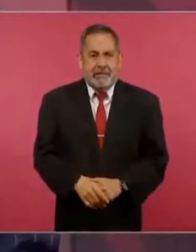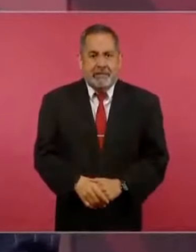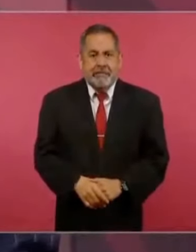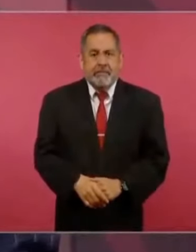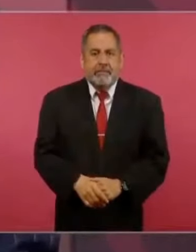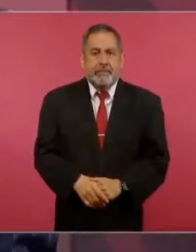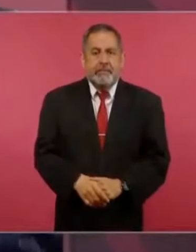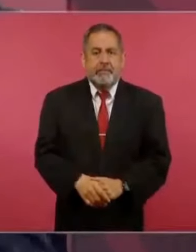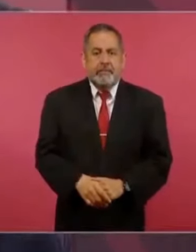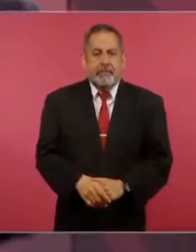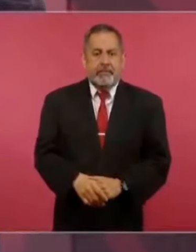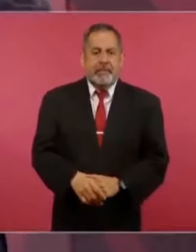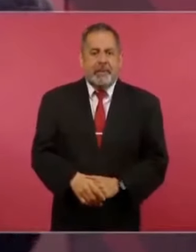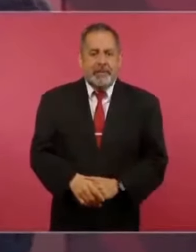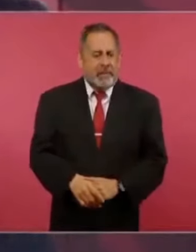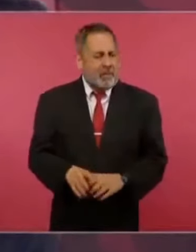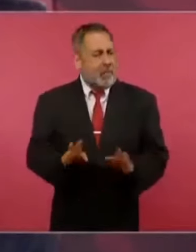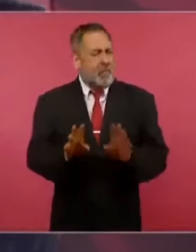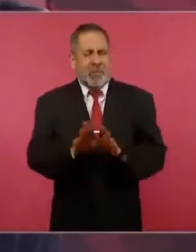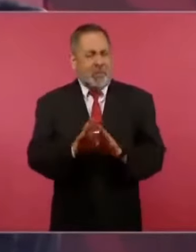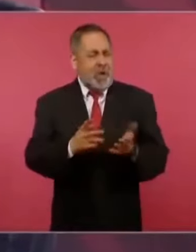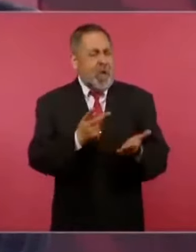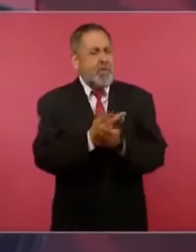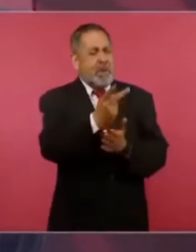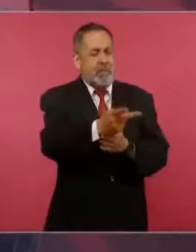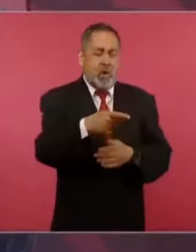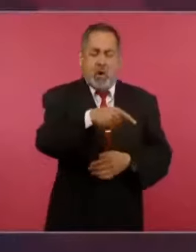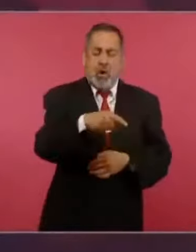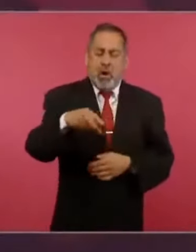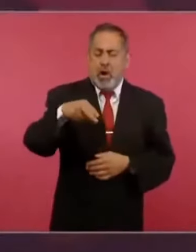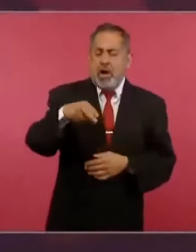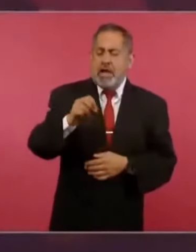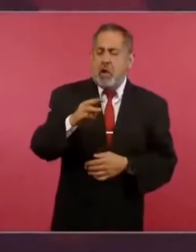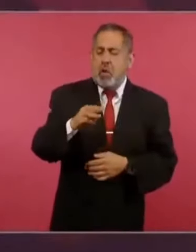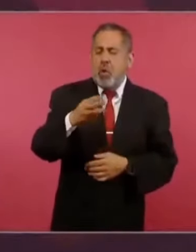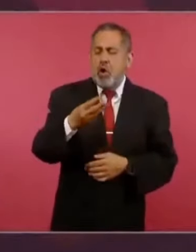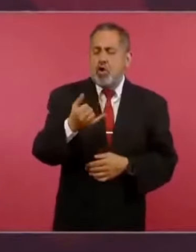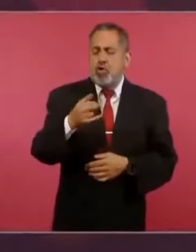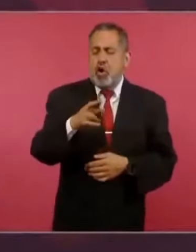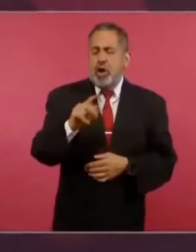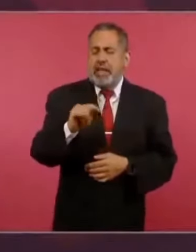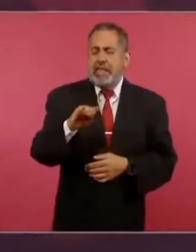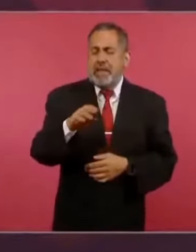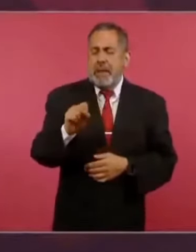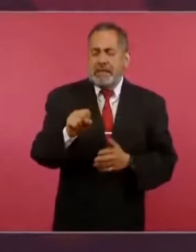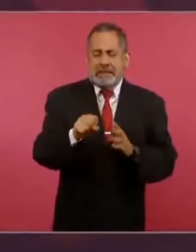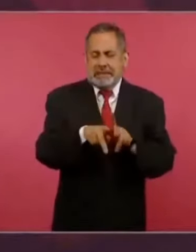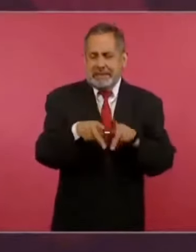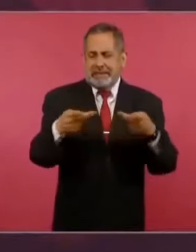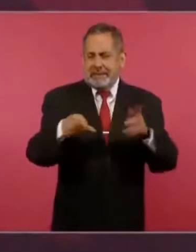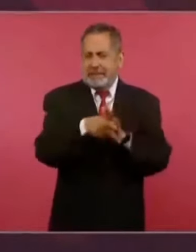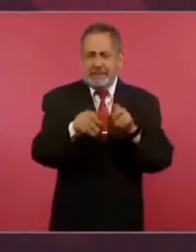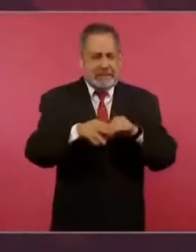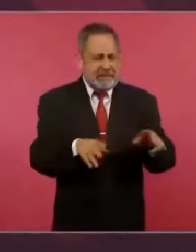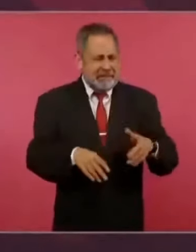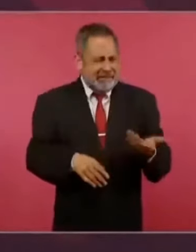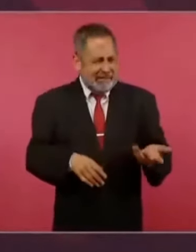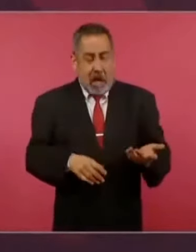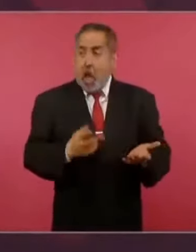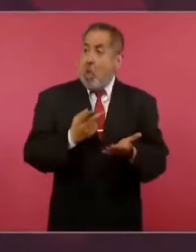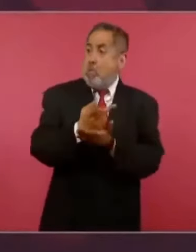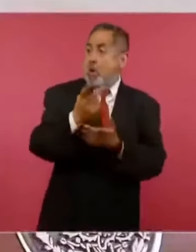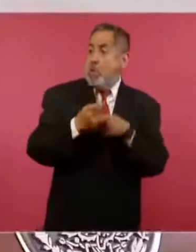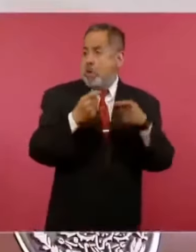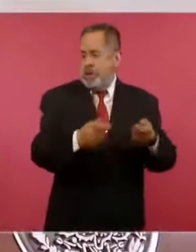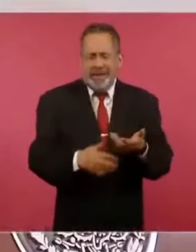¿Cómo van a premiar al New York Times si fue el que recibió